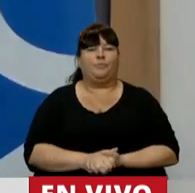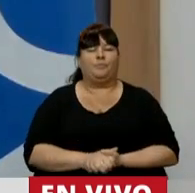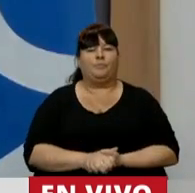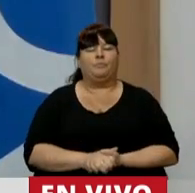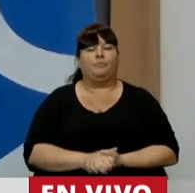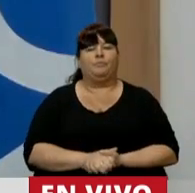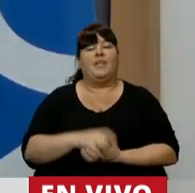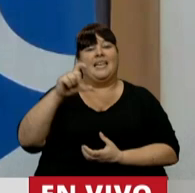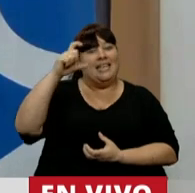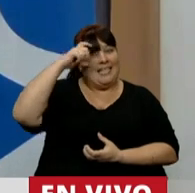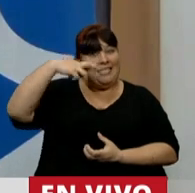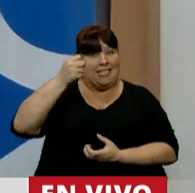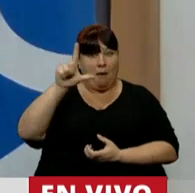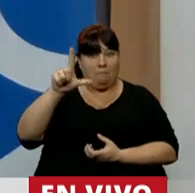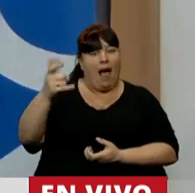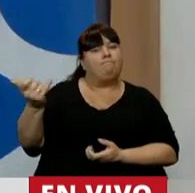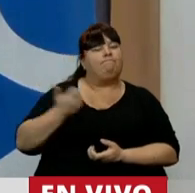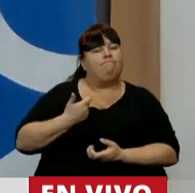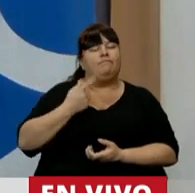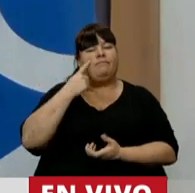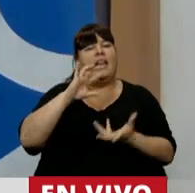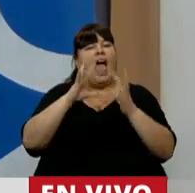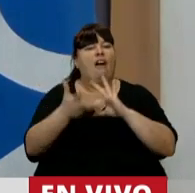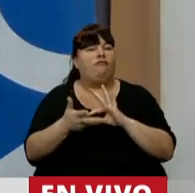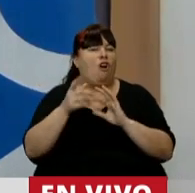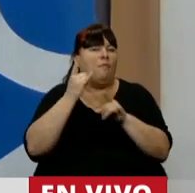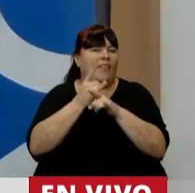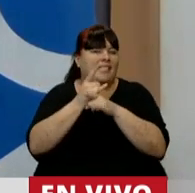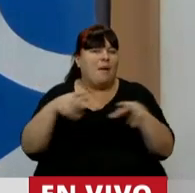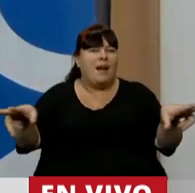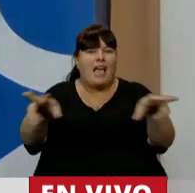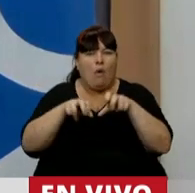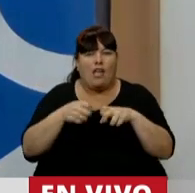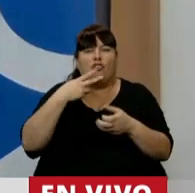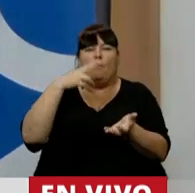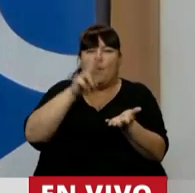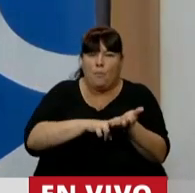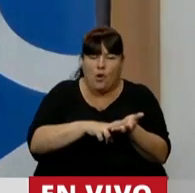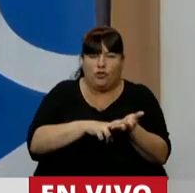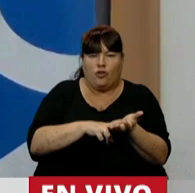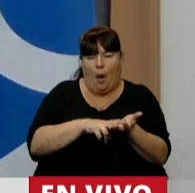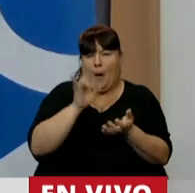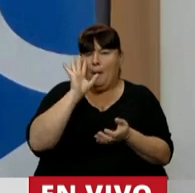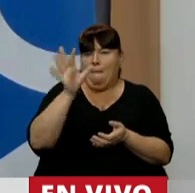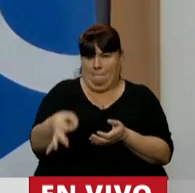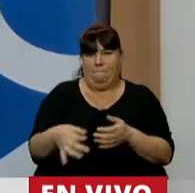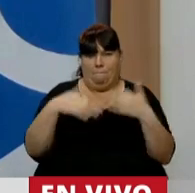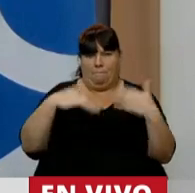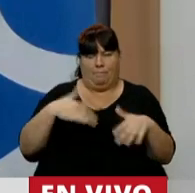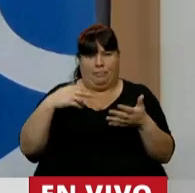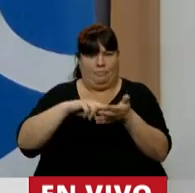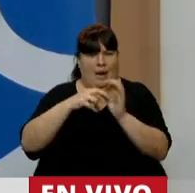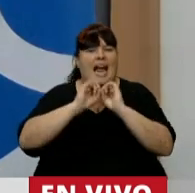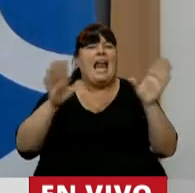Desde la CEPAL nos advierten que los mecanismos tradicionales de recaudación tributaria se han visto severamente